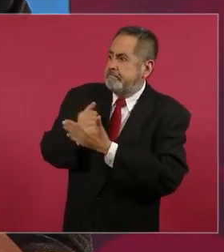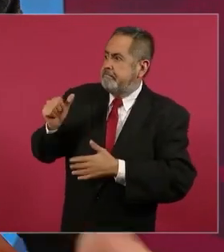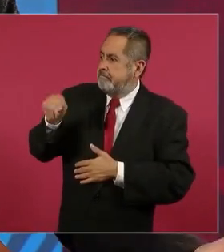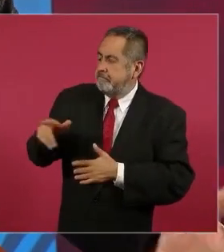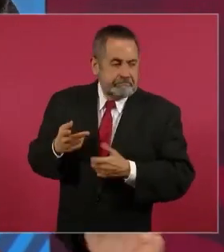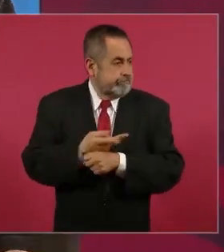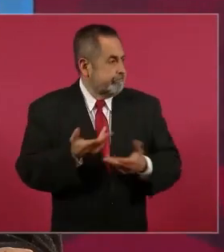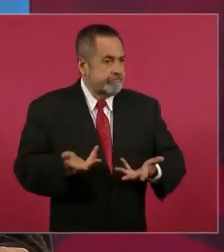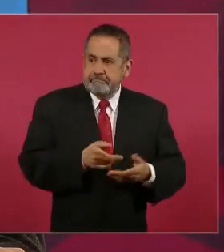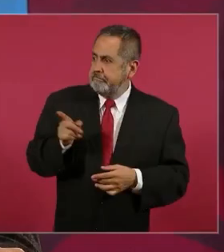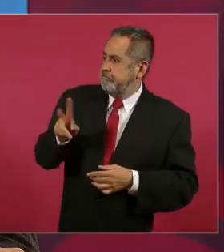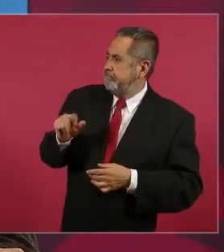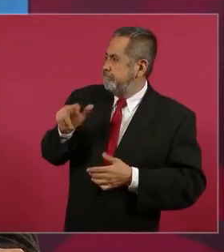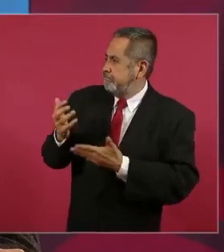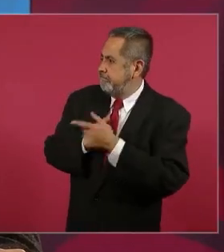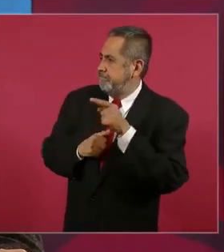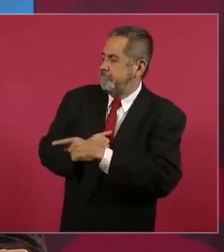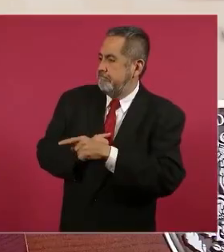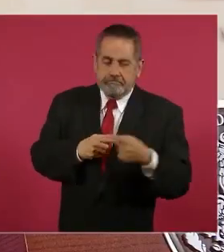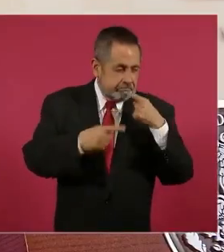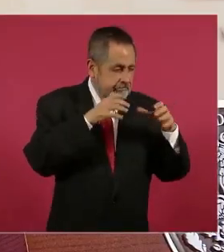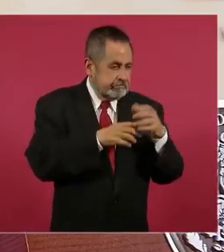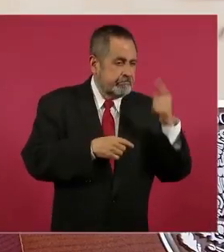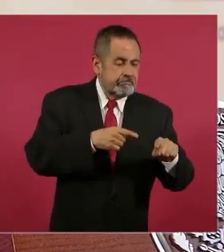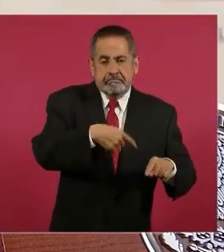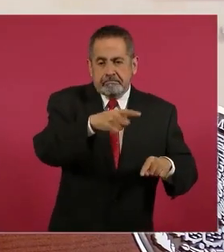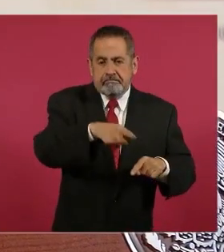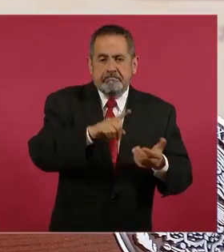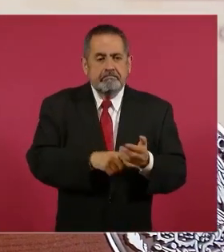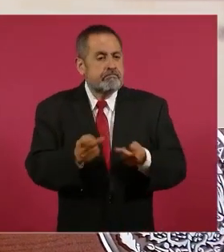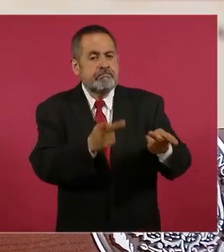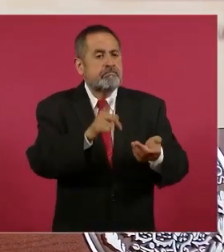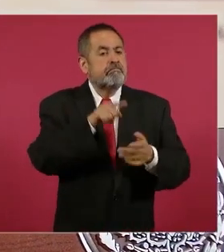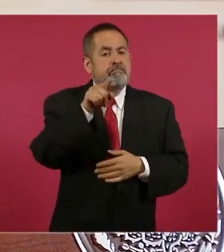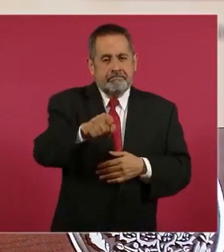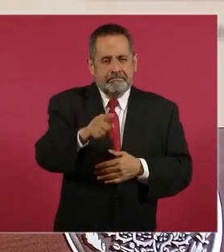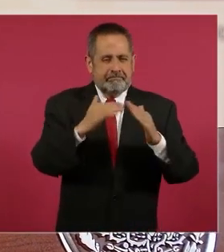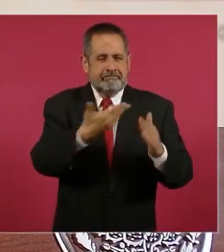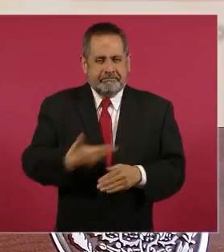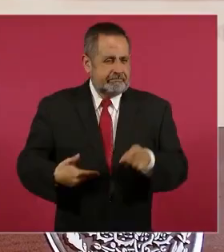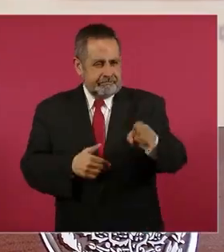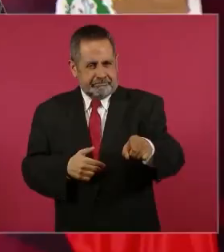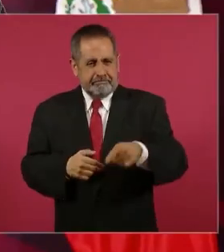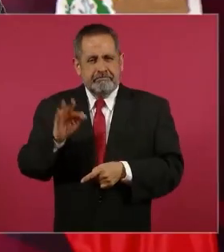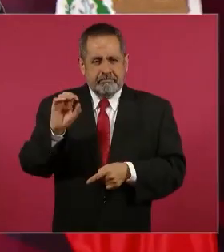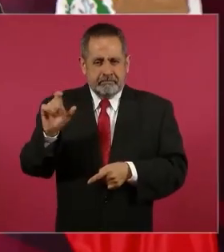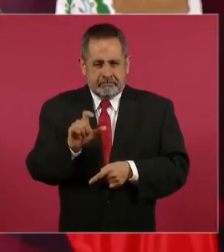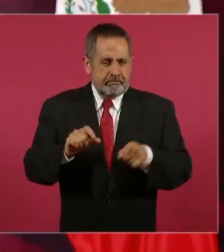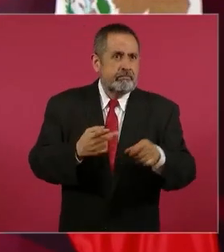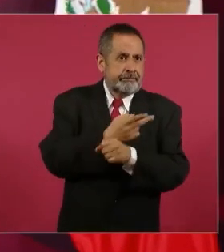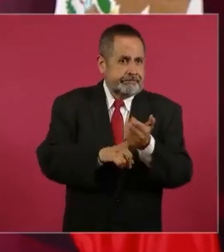¿qué está pasando? y mandan a preguntar a los pinos a Fox